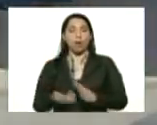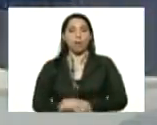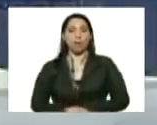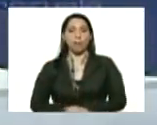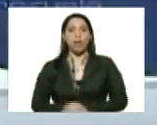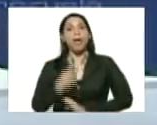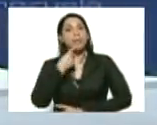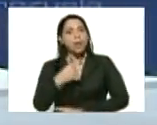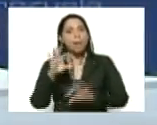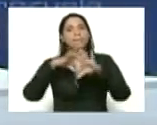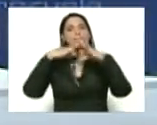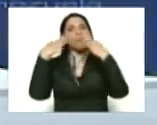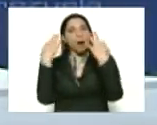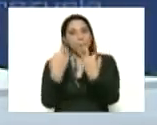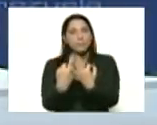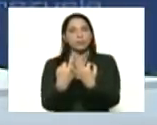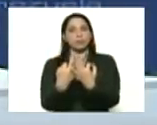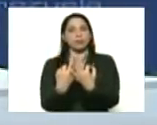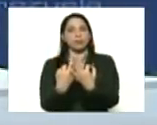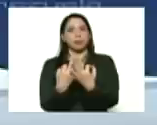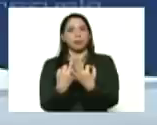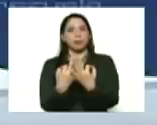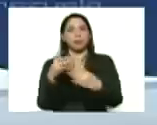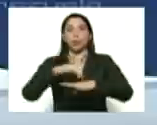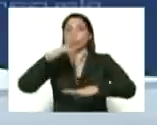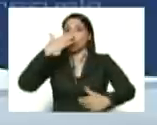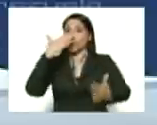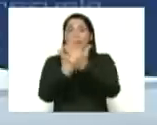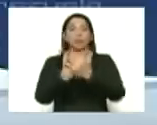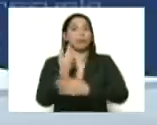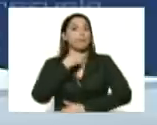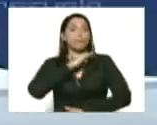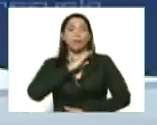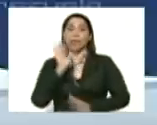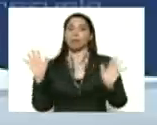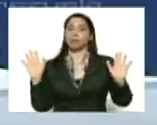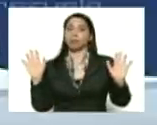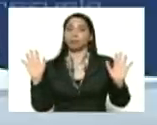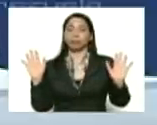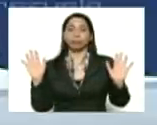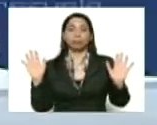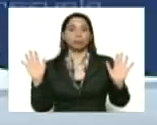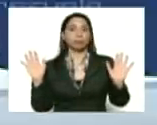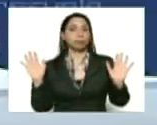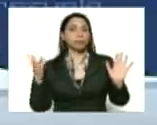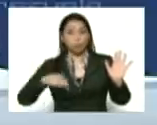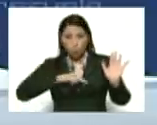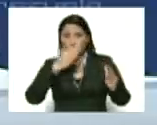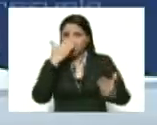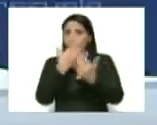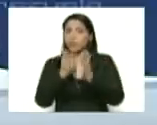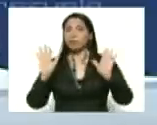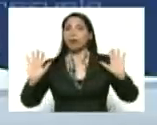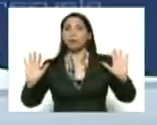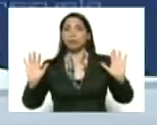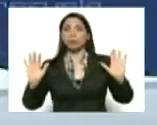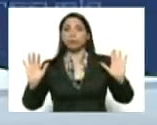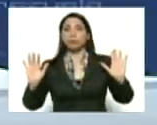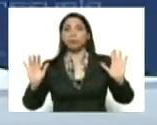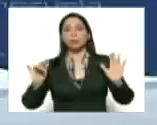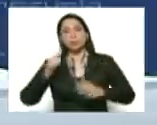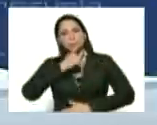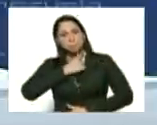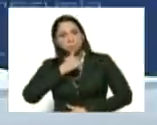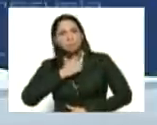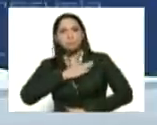le digo a la familia nos tocó enfrentar esta pandemia la estamos enfrentando con serenidad